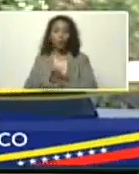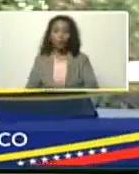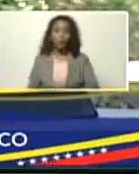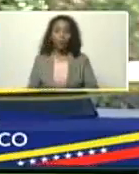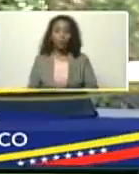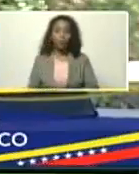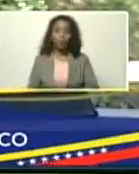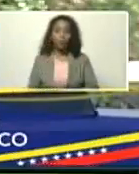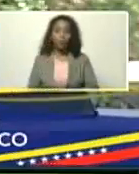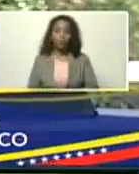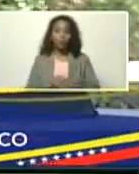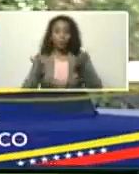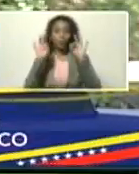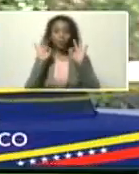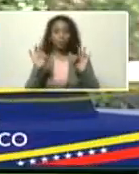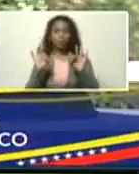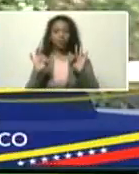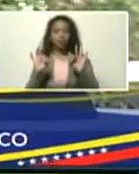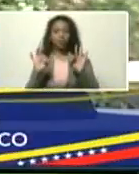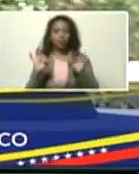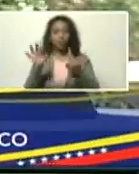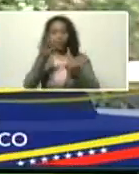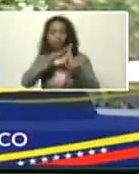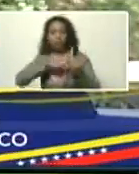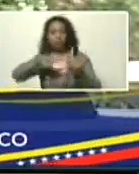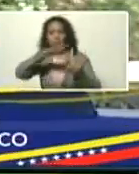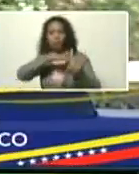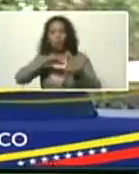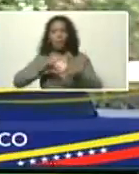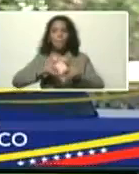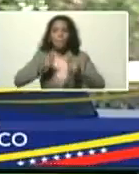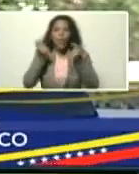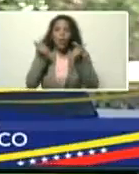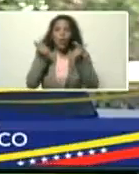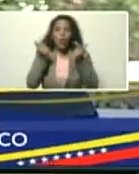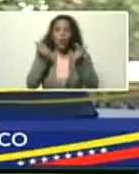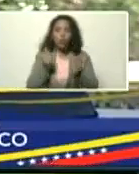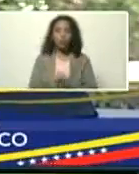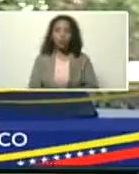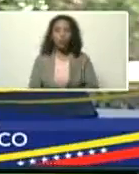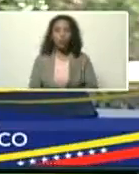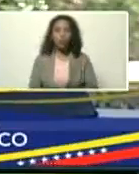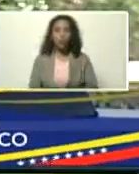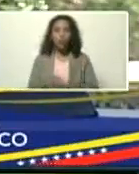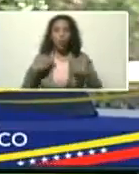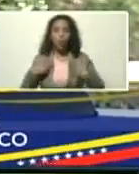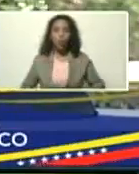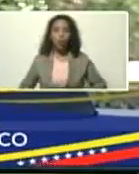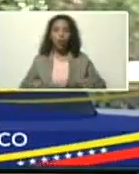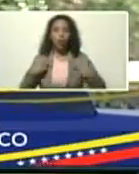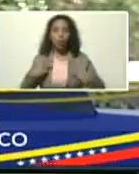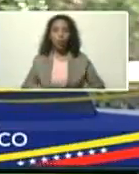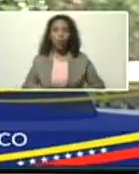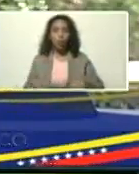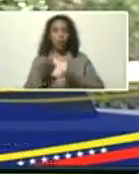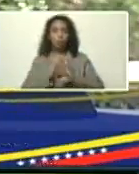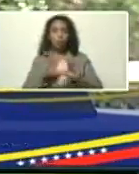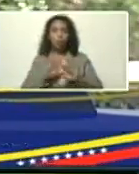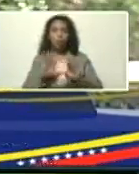una especie, amenaza con desaparecer, la especie humana, y ya,